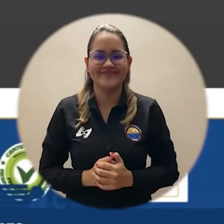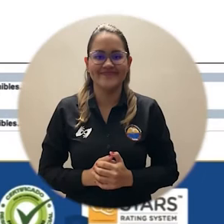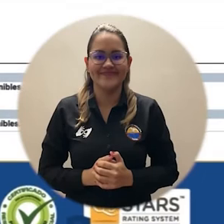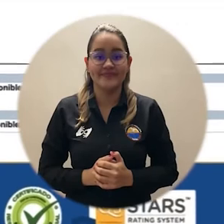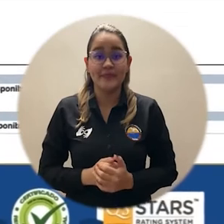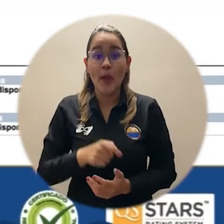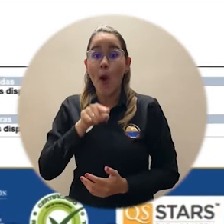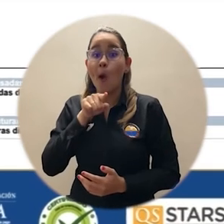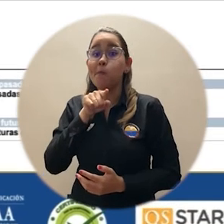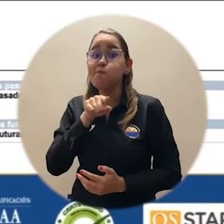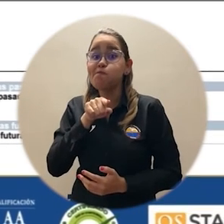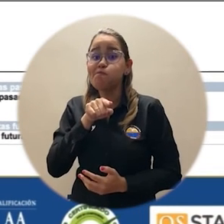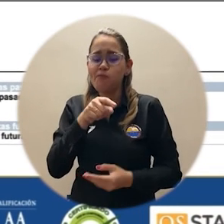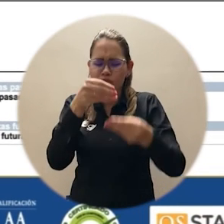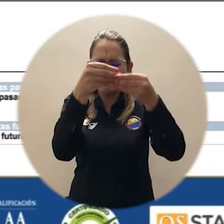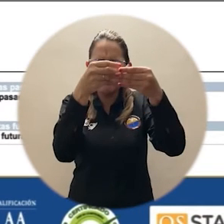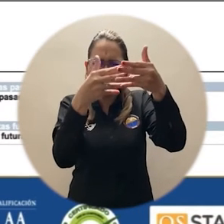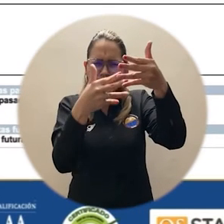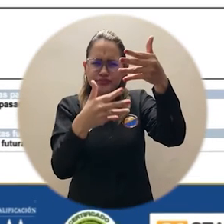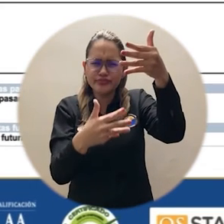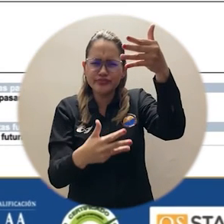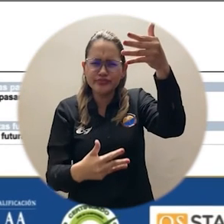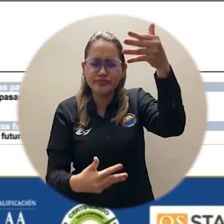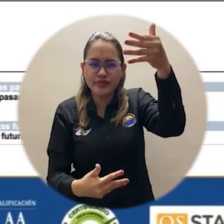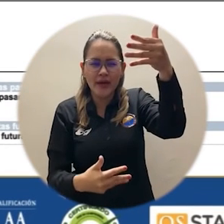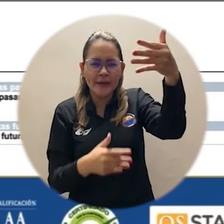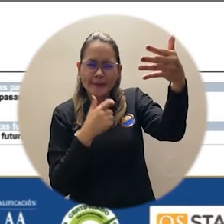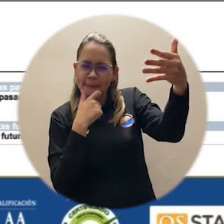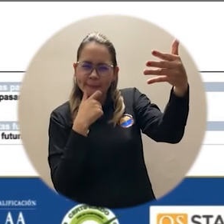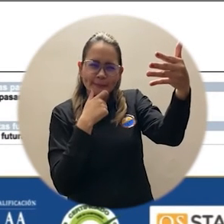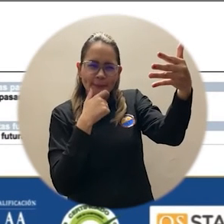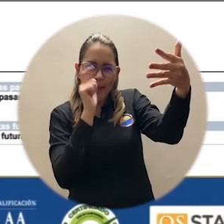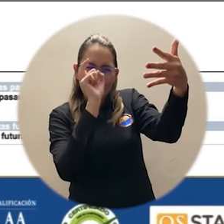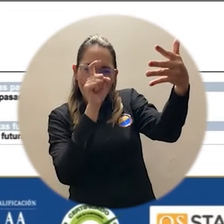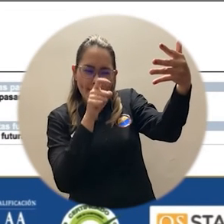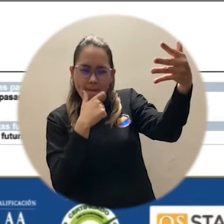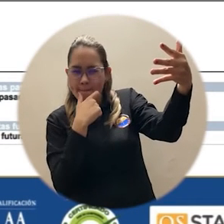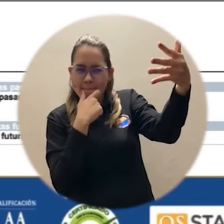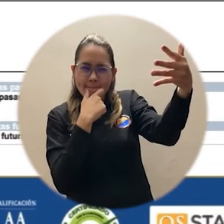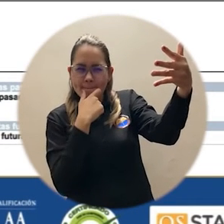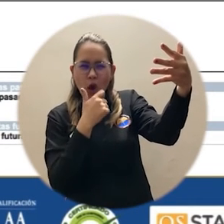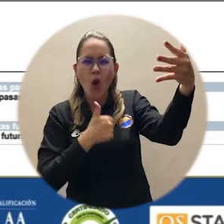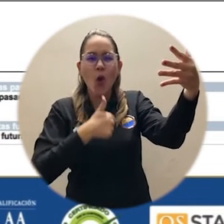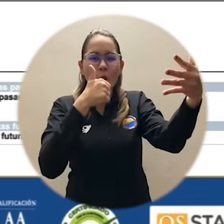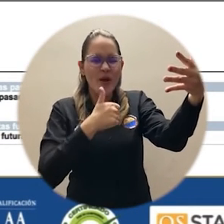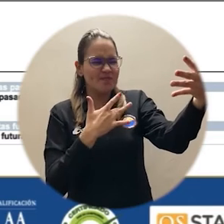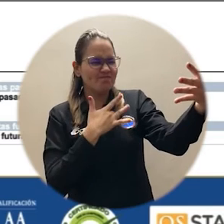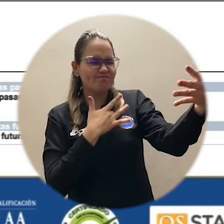Aquí podremos encontrar todas las opciones disponibles para elegir a nuestro candidato según la jornada correspondiente.